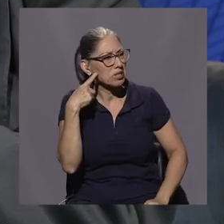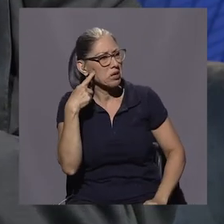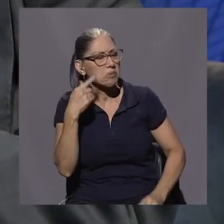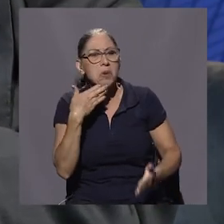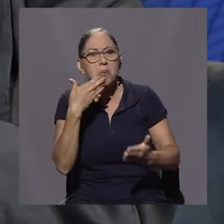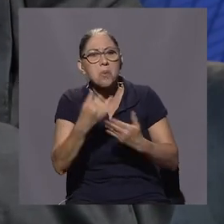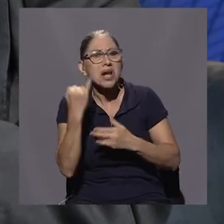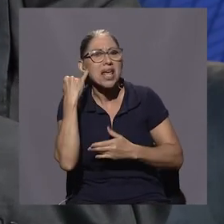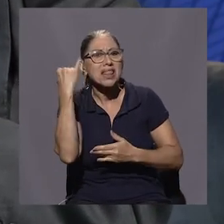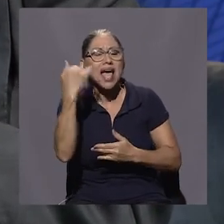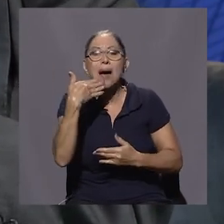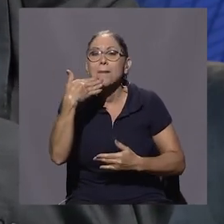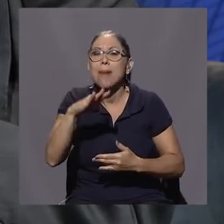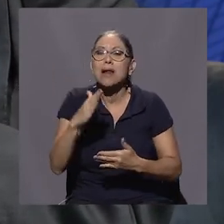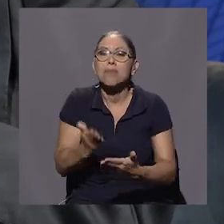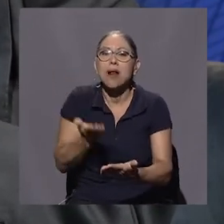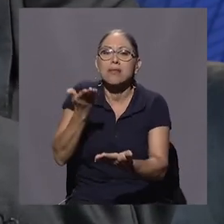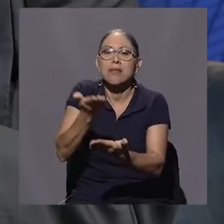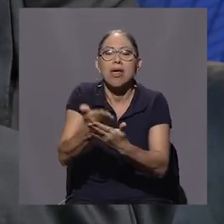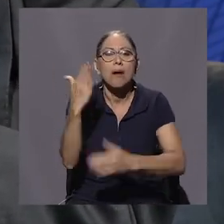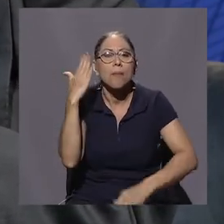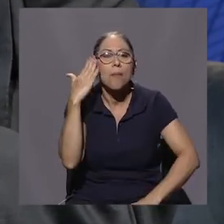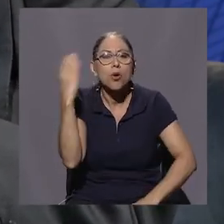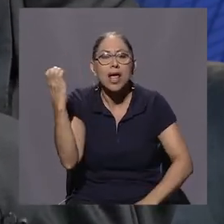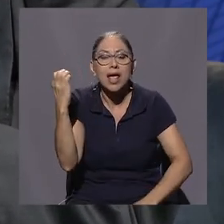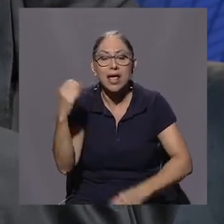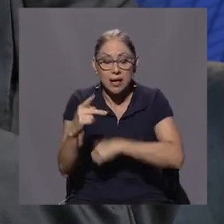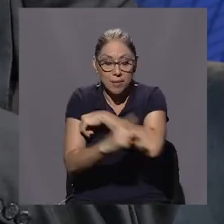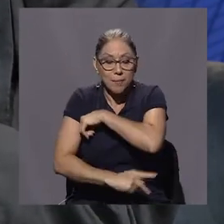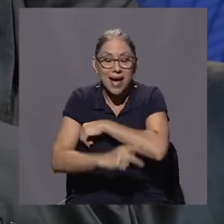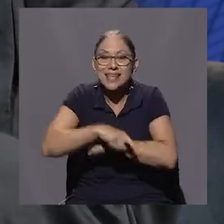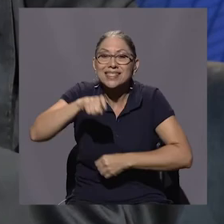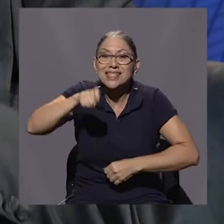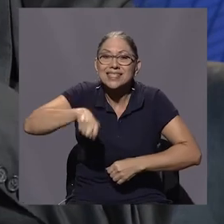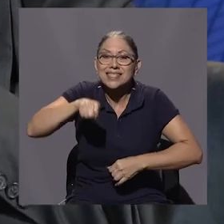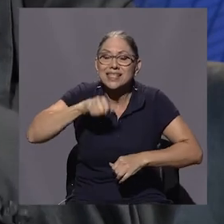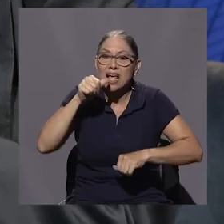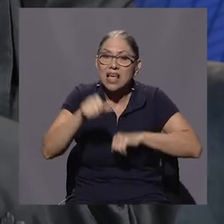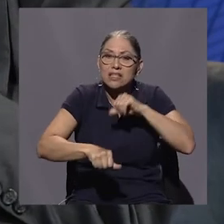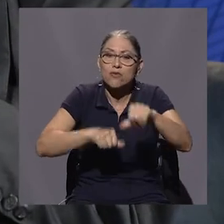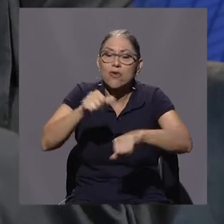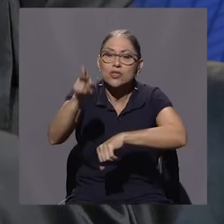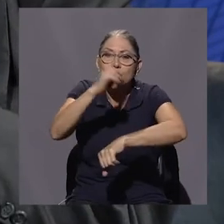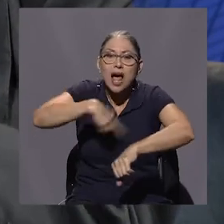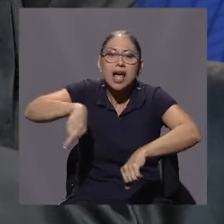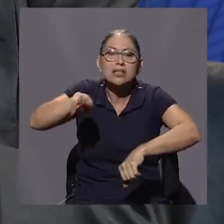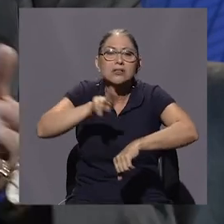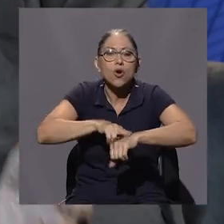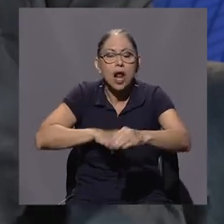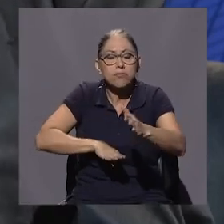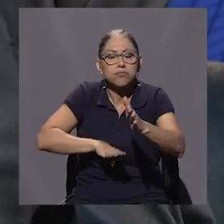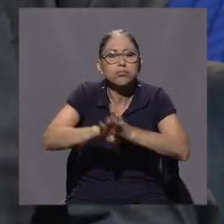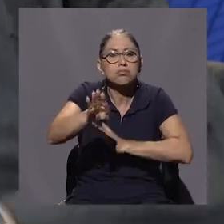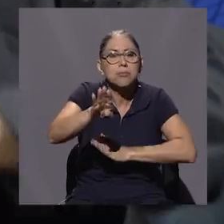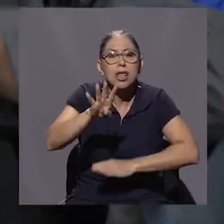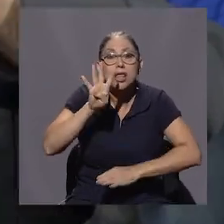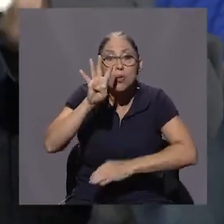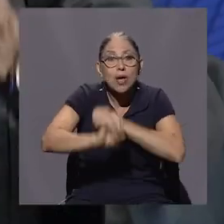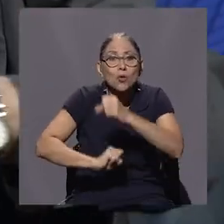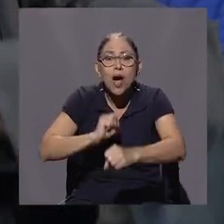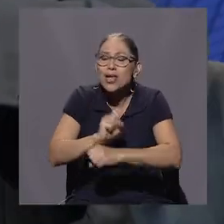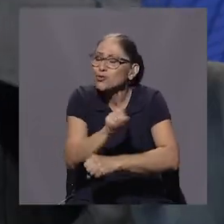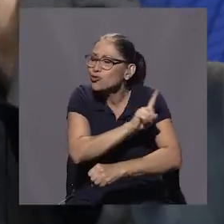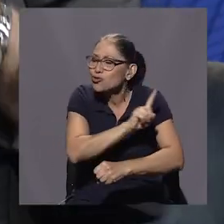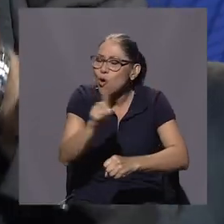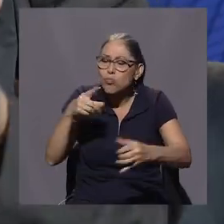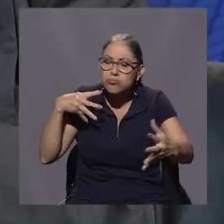¿por qué? porque el país necesita que haya un esfuerzo nacional para sacarlo adelante, no de cuatro años,